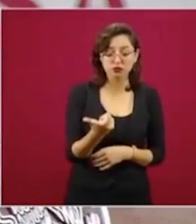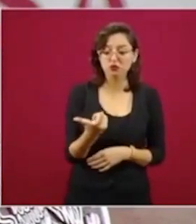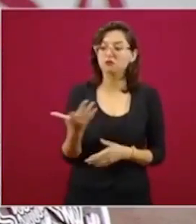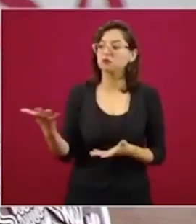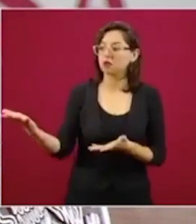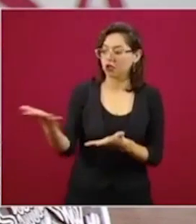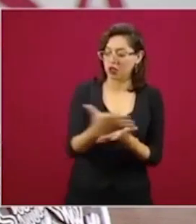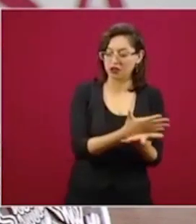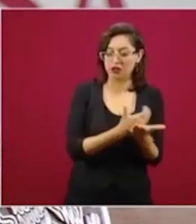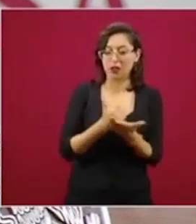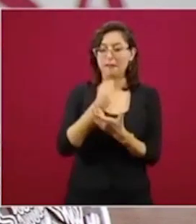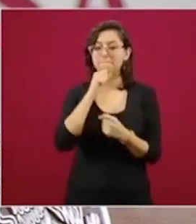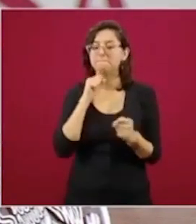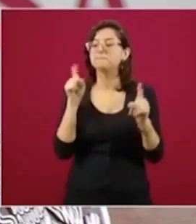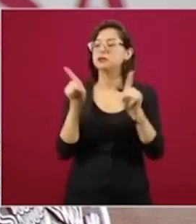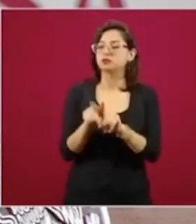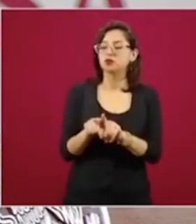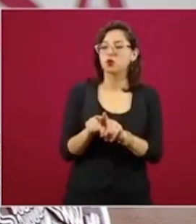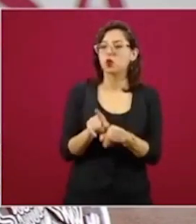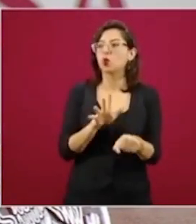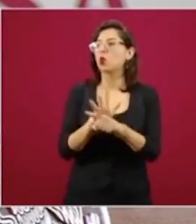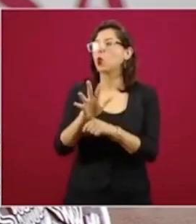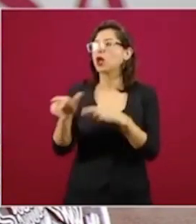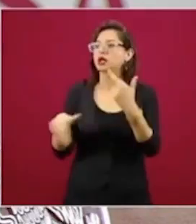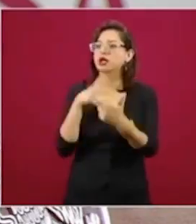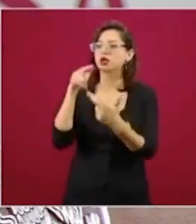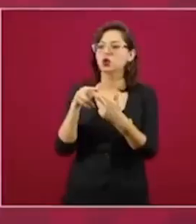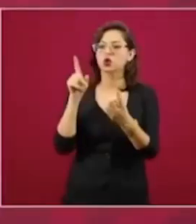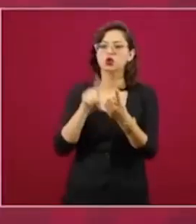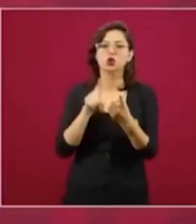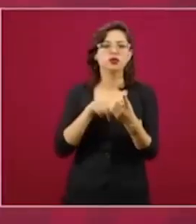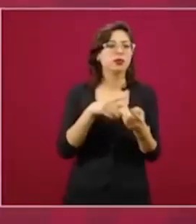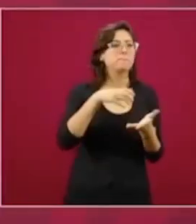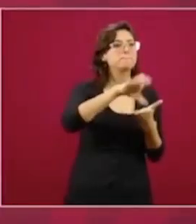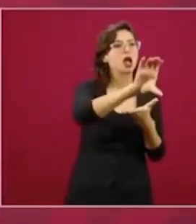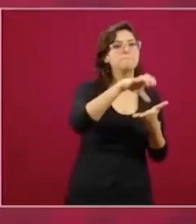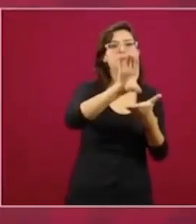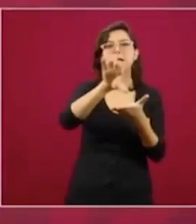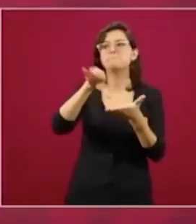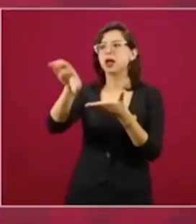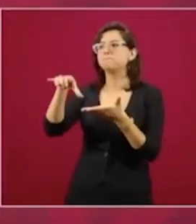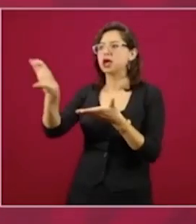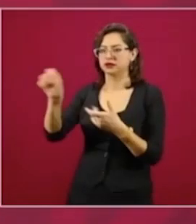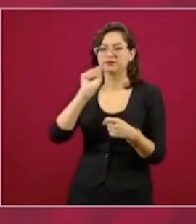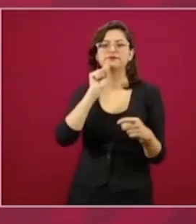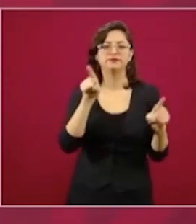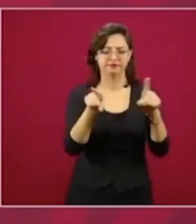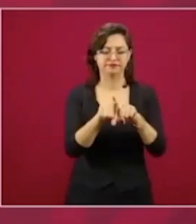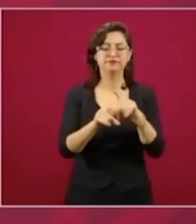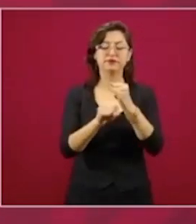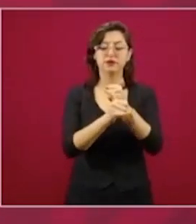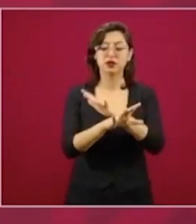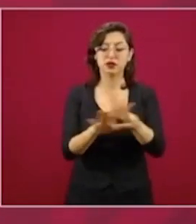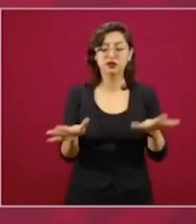ese dinero o a dónde está ese dinero, porque todo lo que se